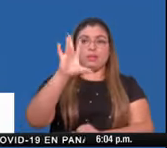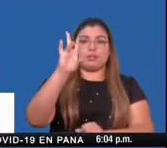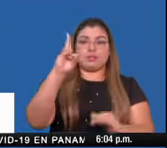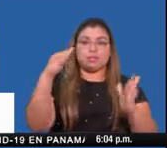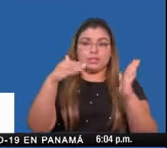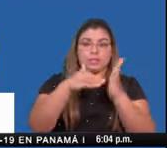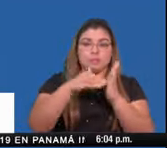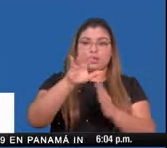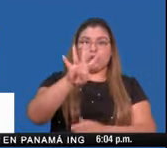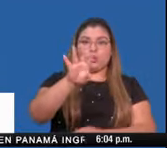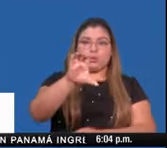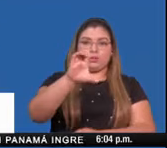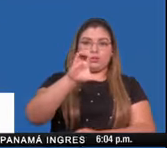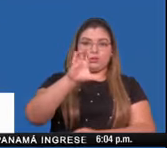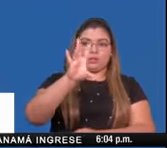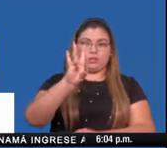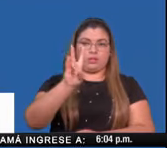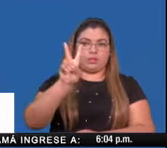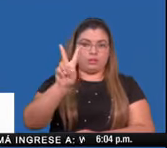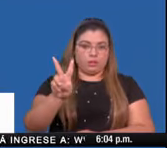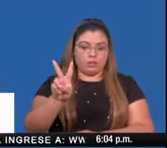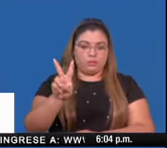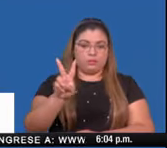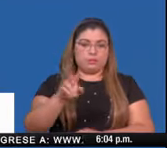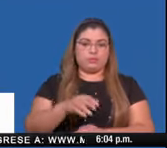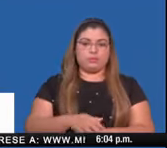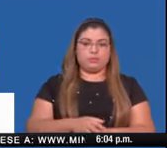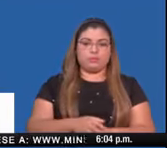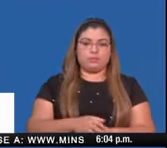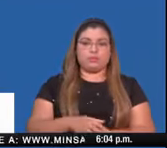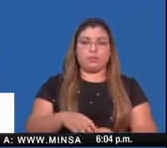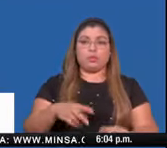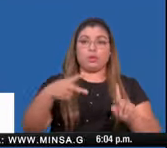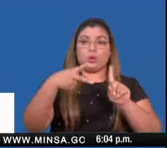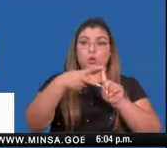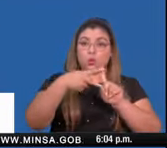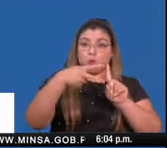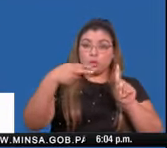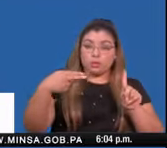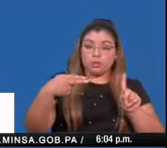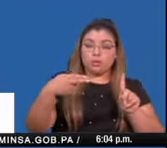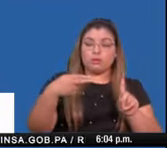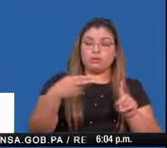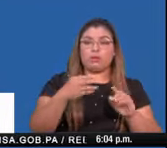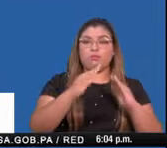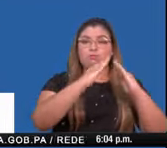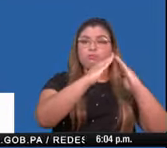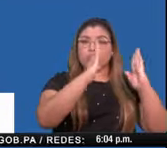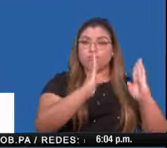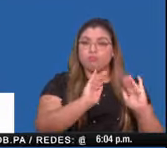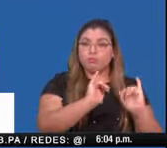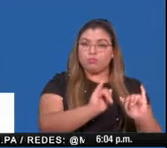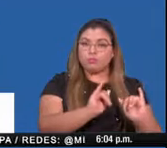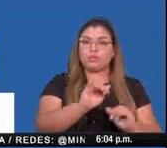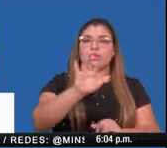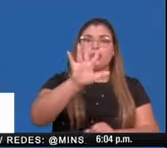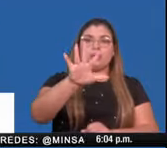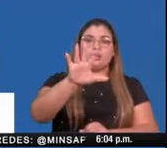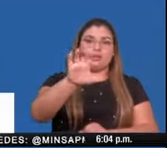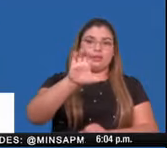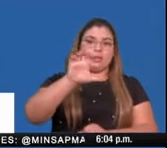.472, y en los albergues u hoteles hospitales,